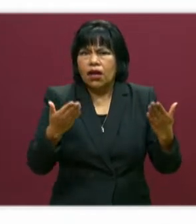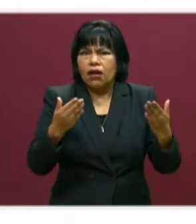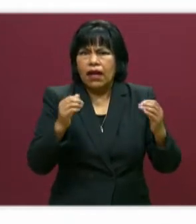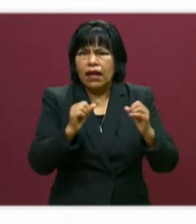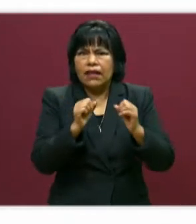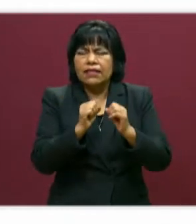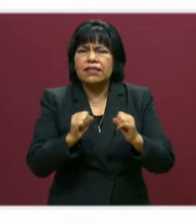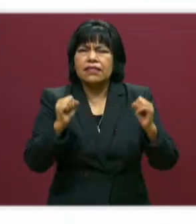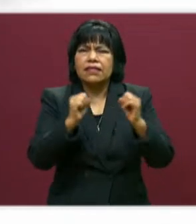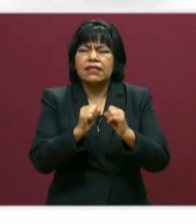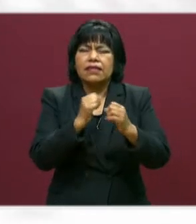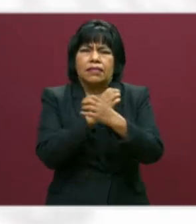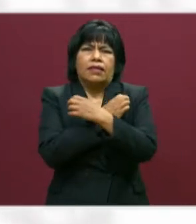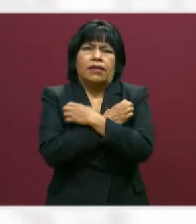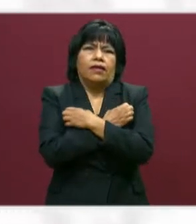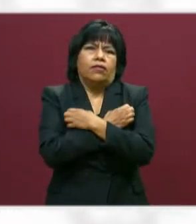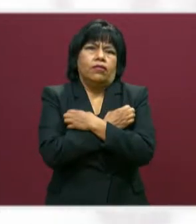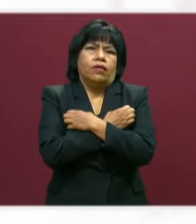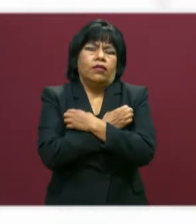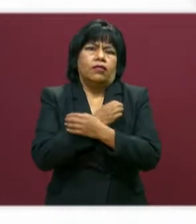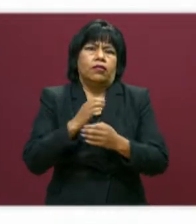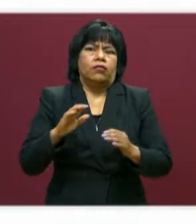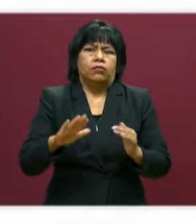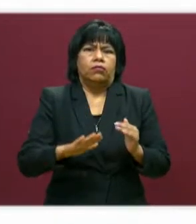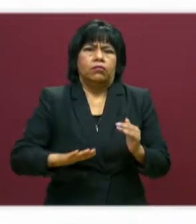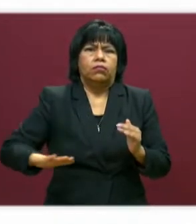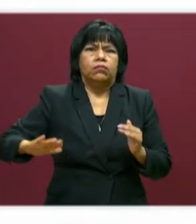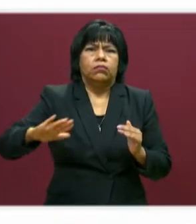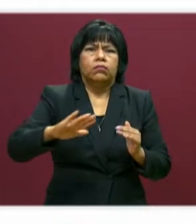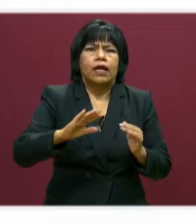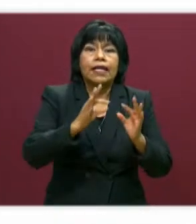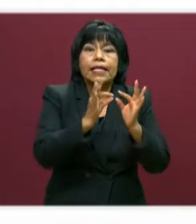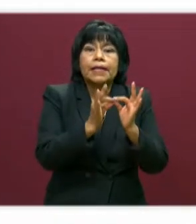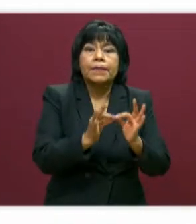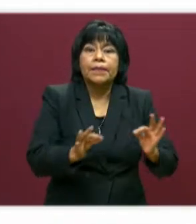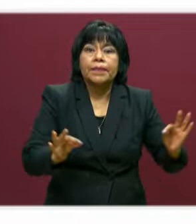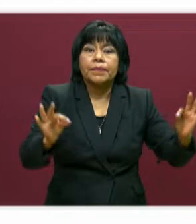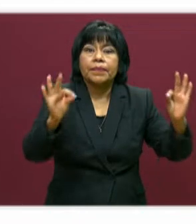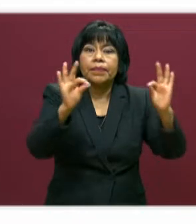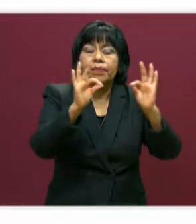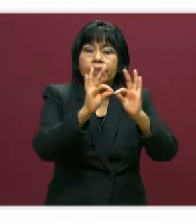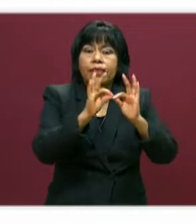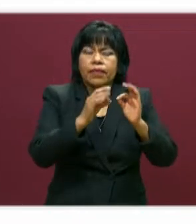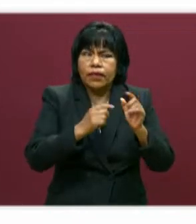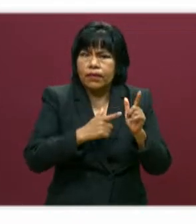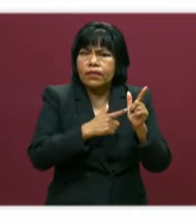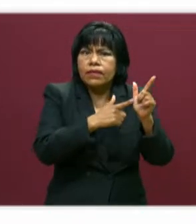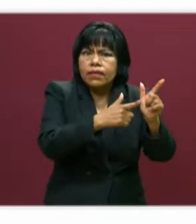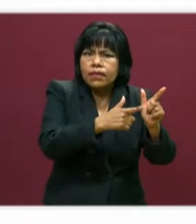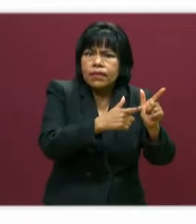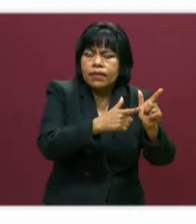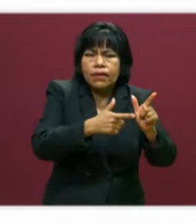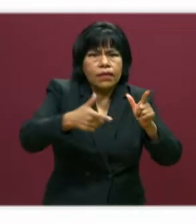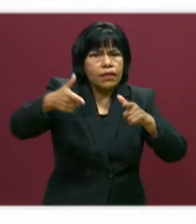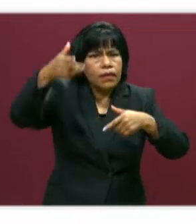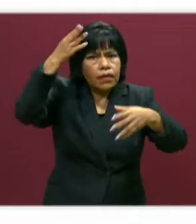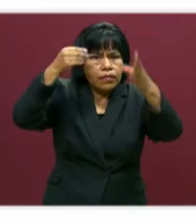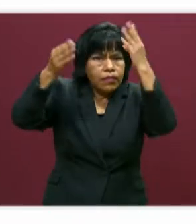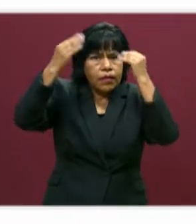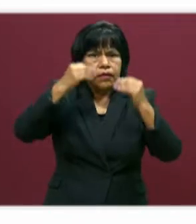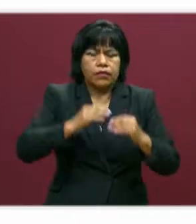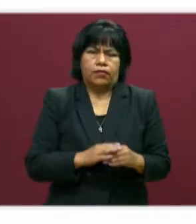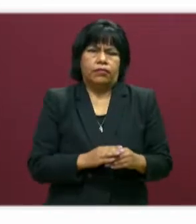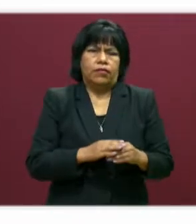educativo. Sitúa la importancia de la continuidad de los aprendizajes entre los